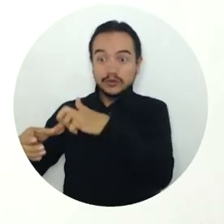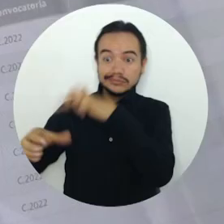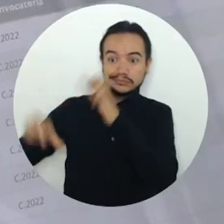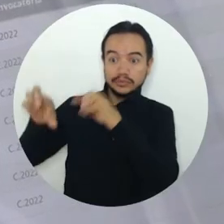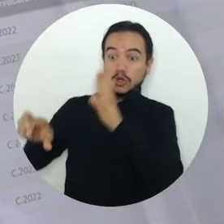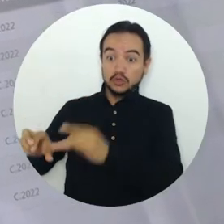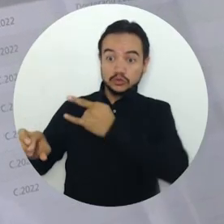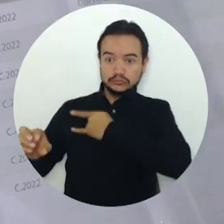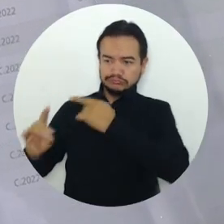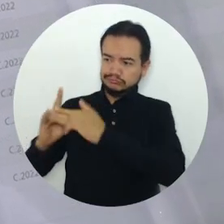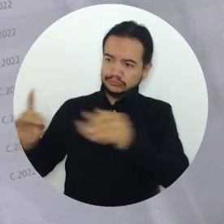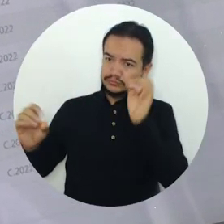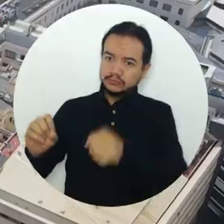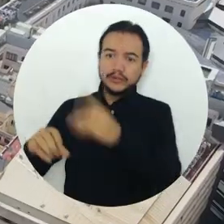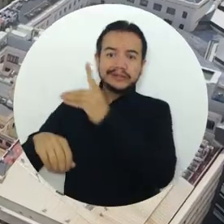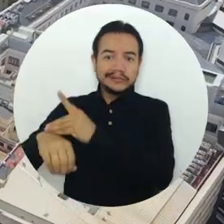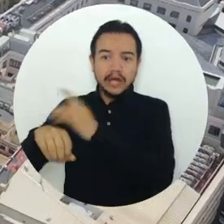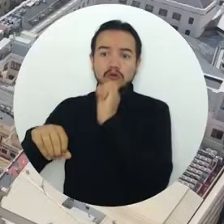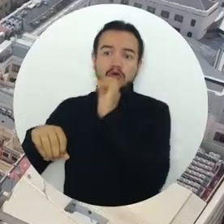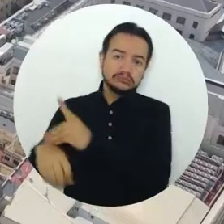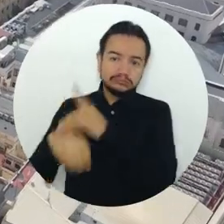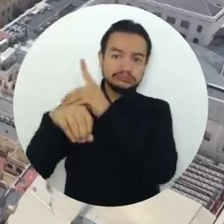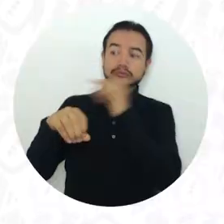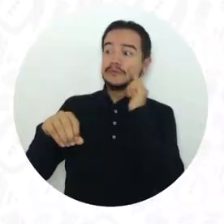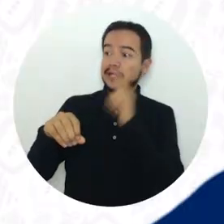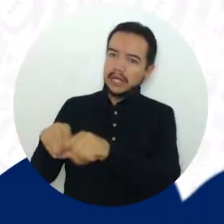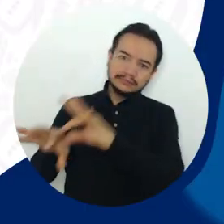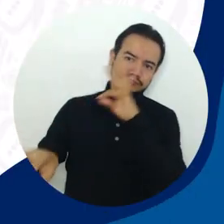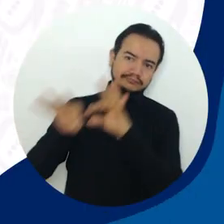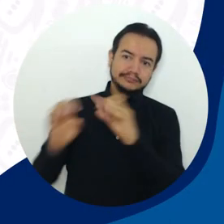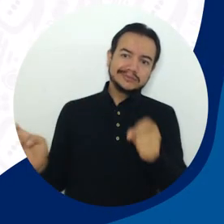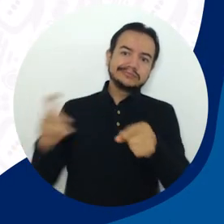estudios doctorales y estancias postdoctorales en España.